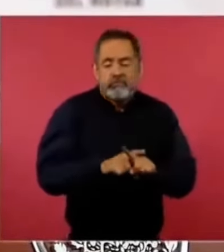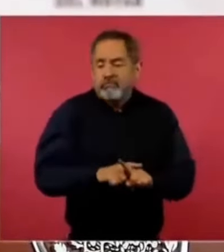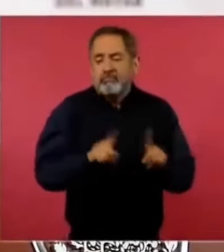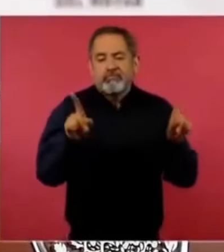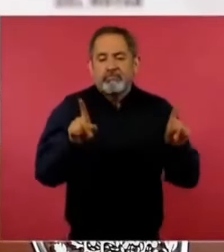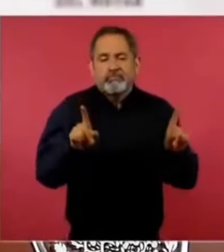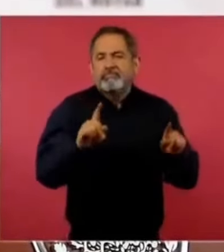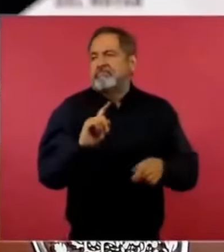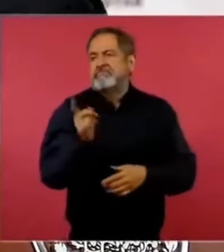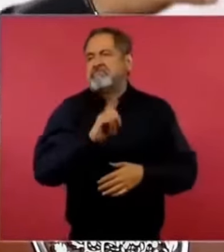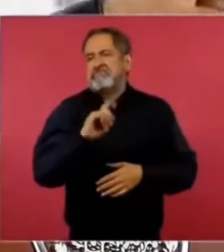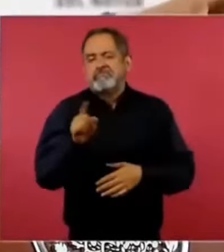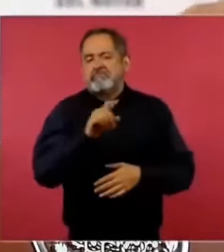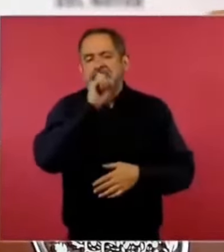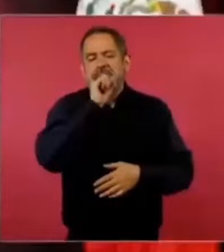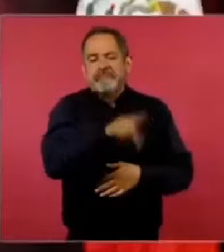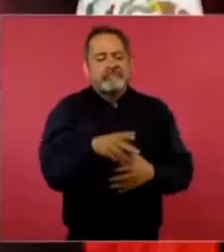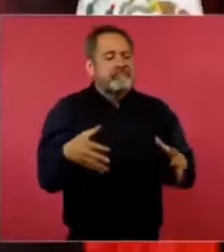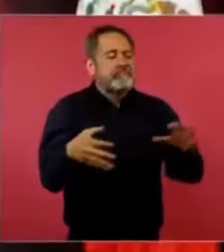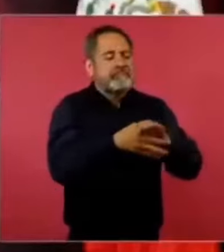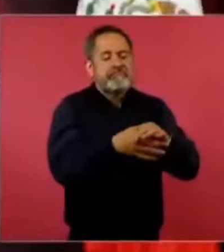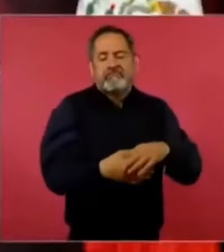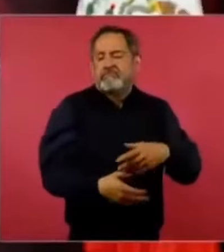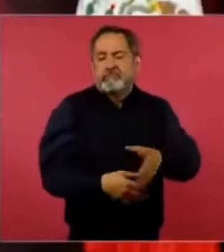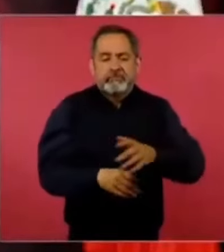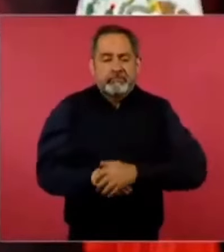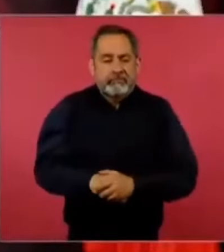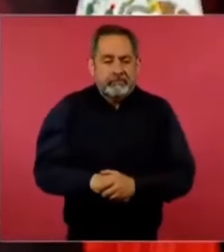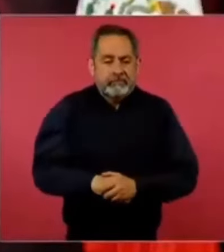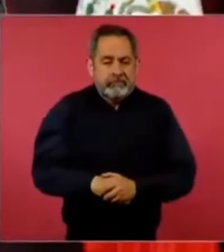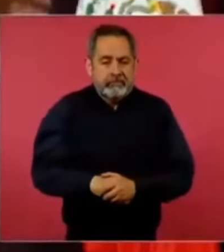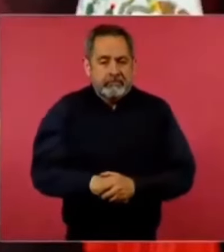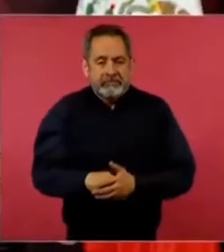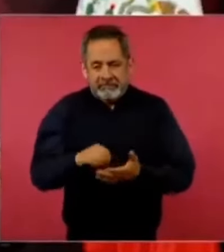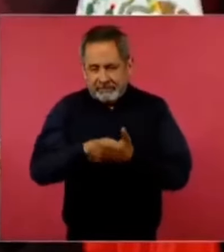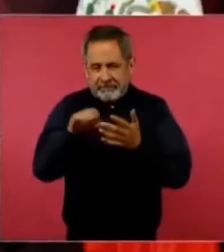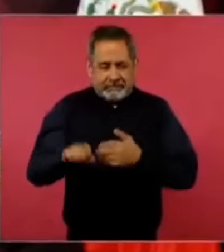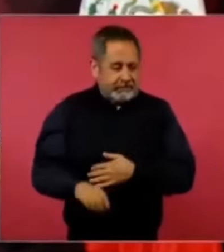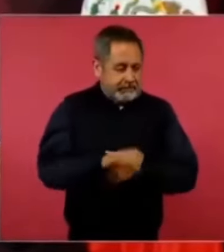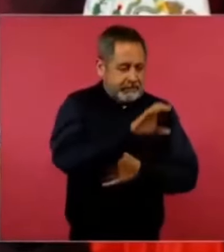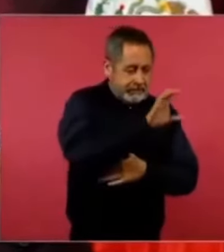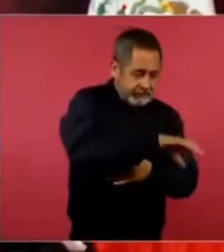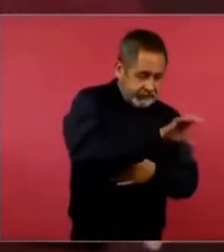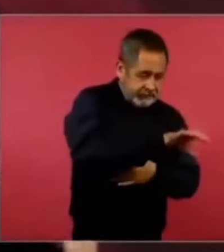las que podían existir entre la Coca-Cola y la Pepsi-Cola.